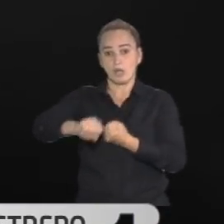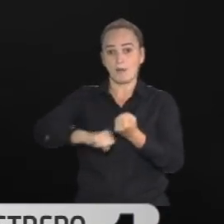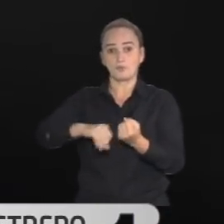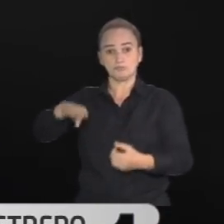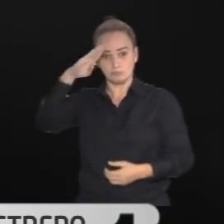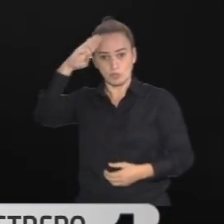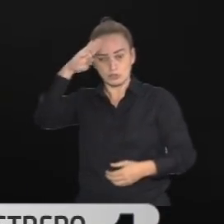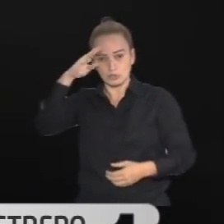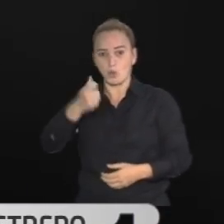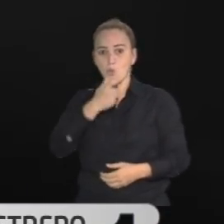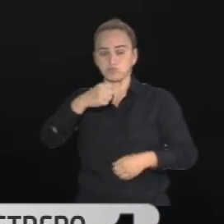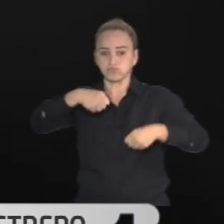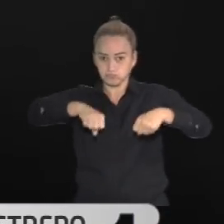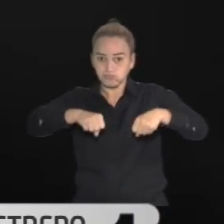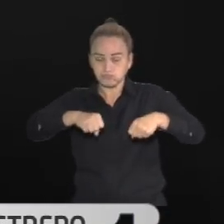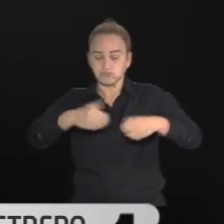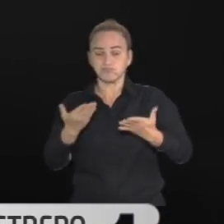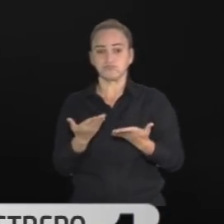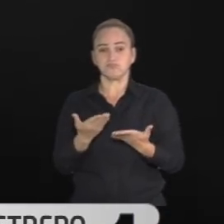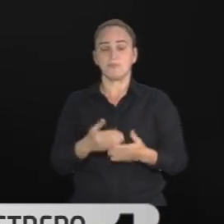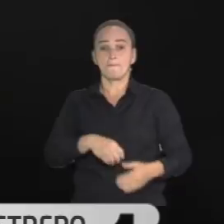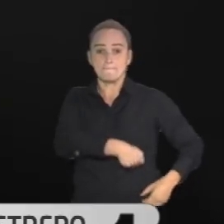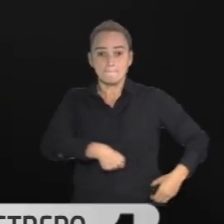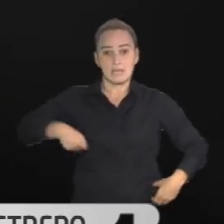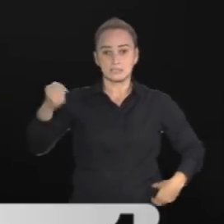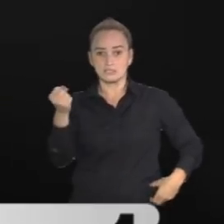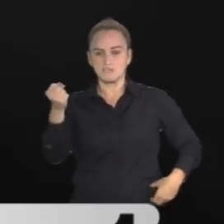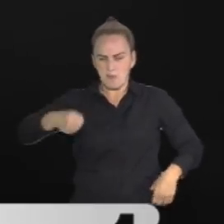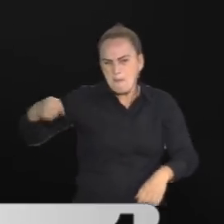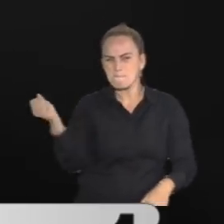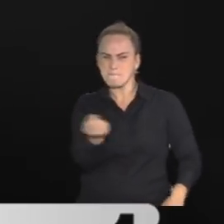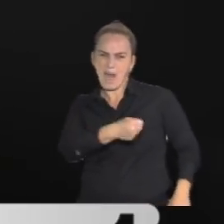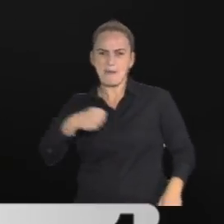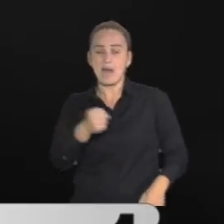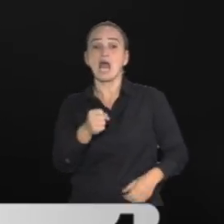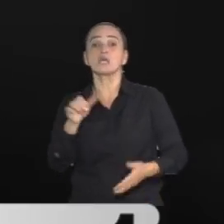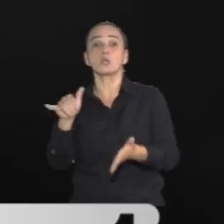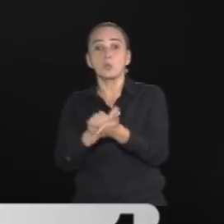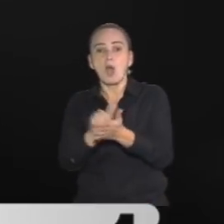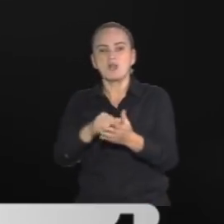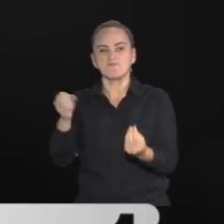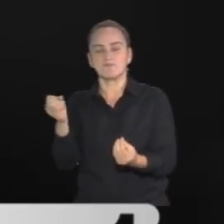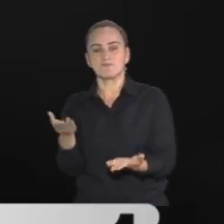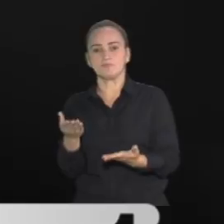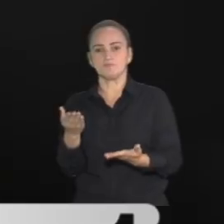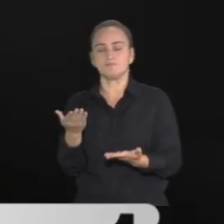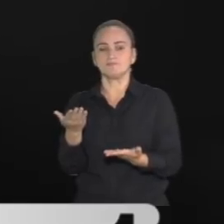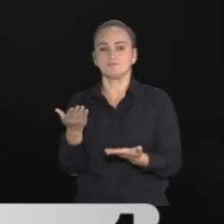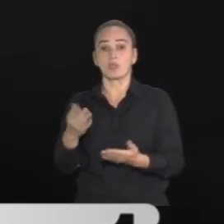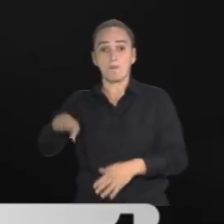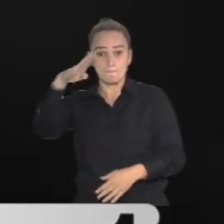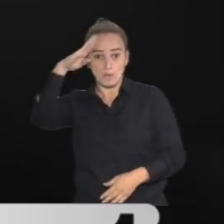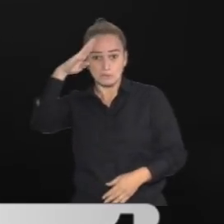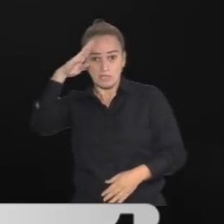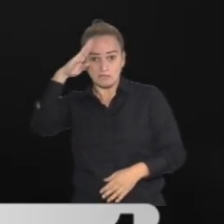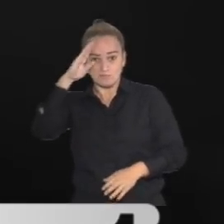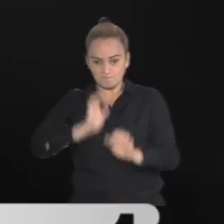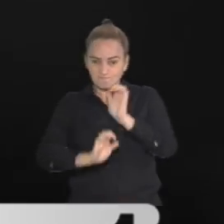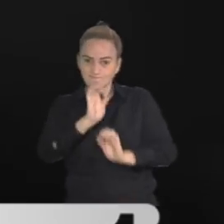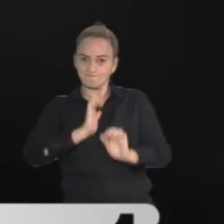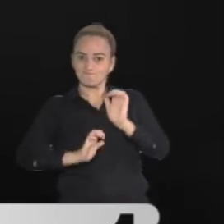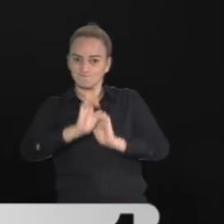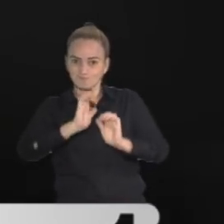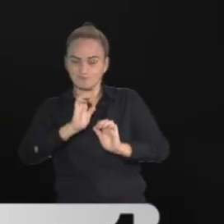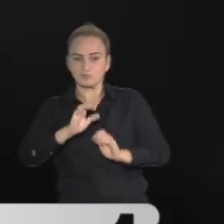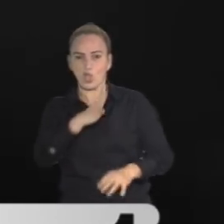el mismo machete, con esta arma blanca, intenta agredirlos. Es así como en la reacción resulta lesionado por parte